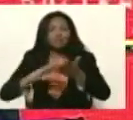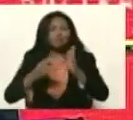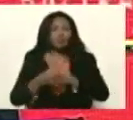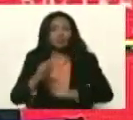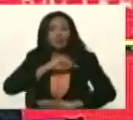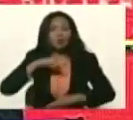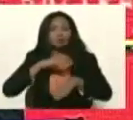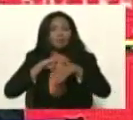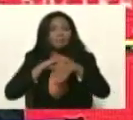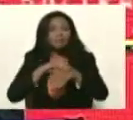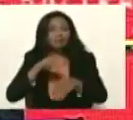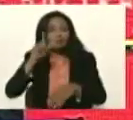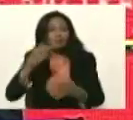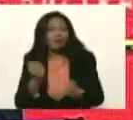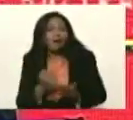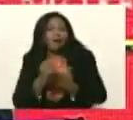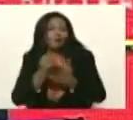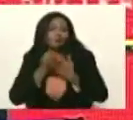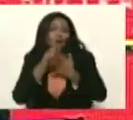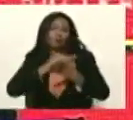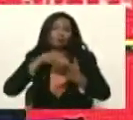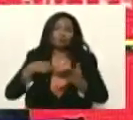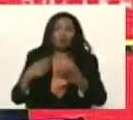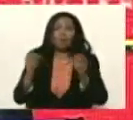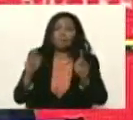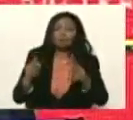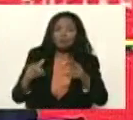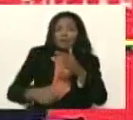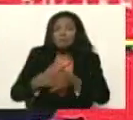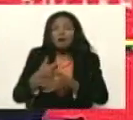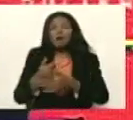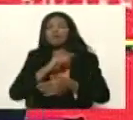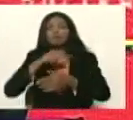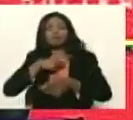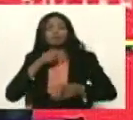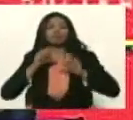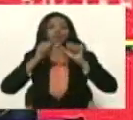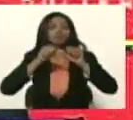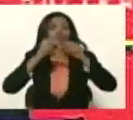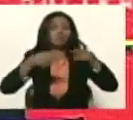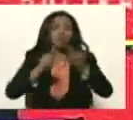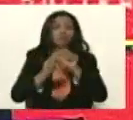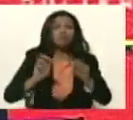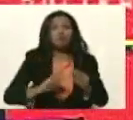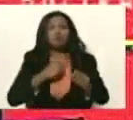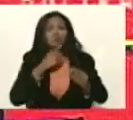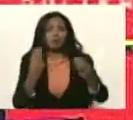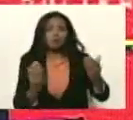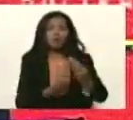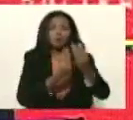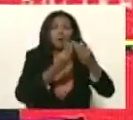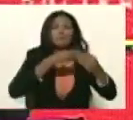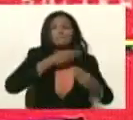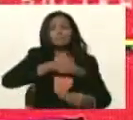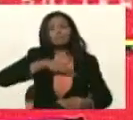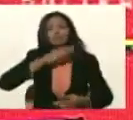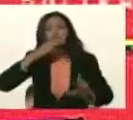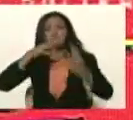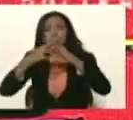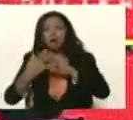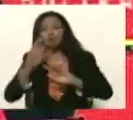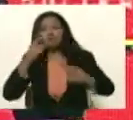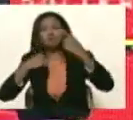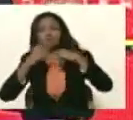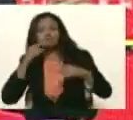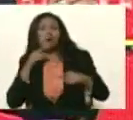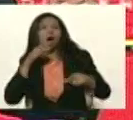ministra aquí, qué nuevas oportunidades hay, para avanzar, con la gran misión, Barrio Nuevo, Barrio